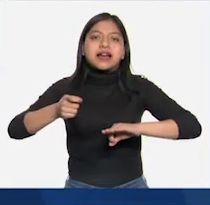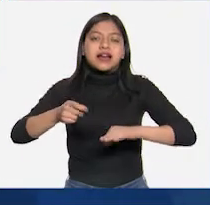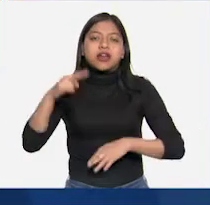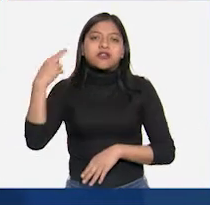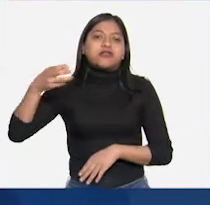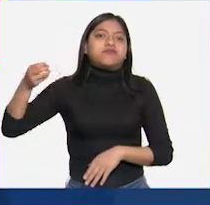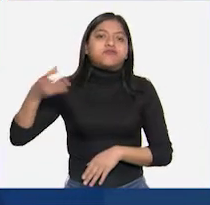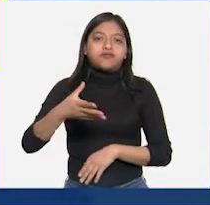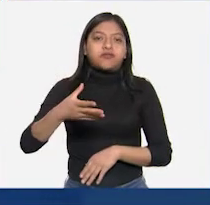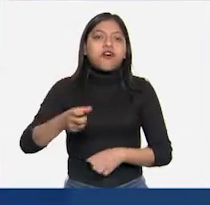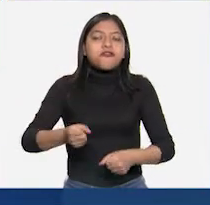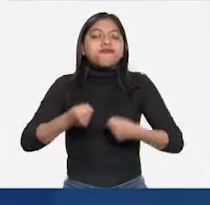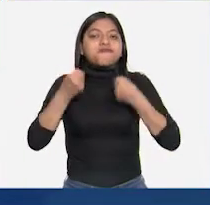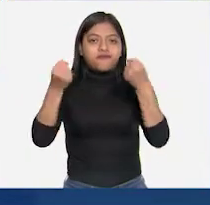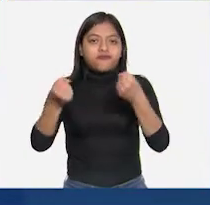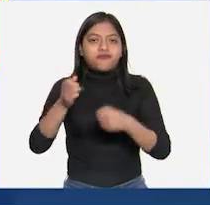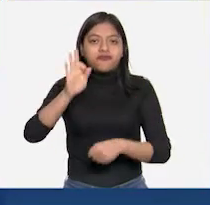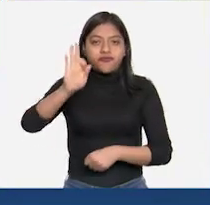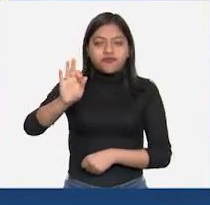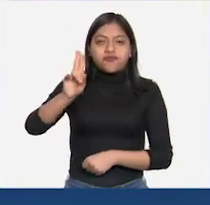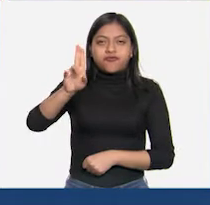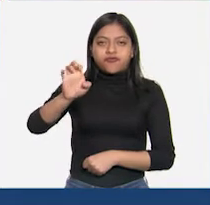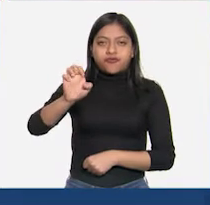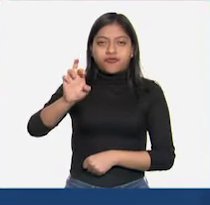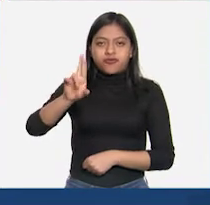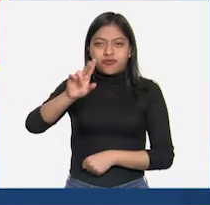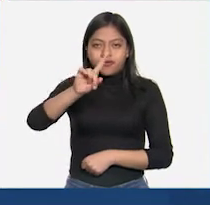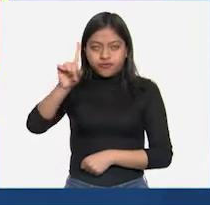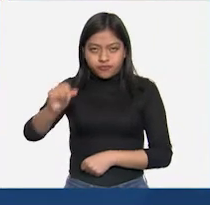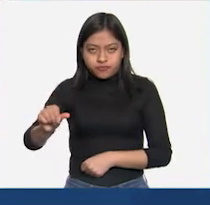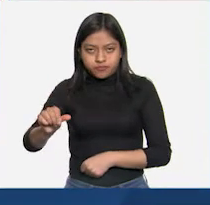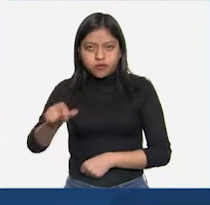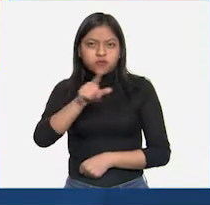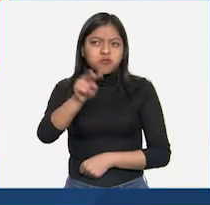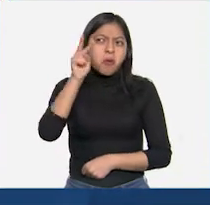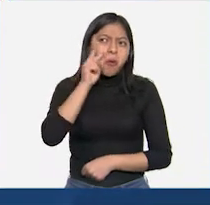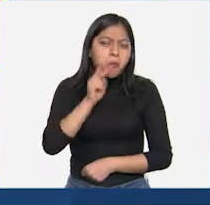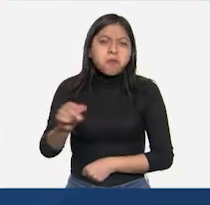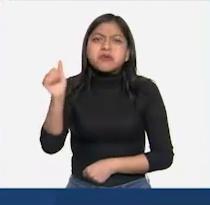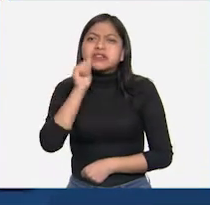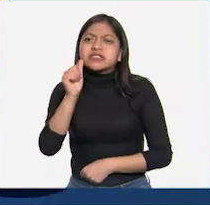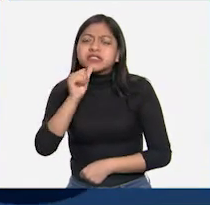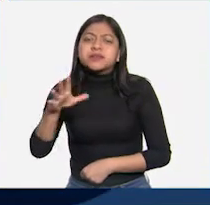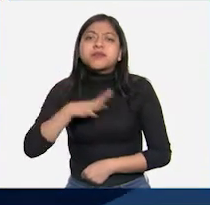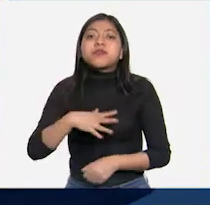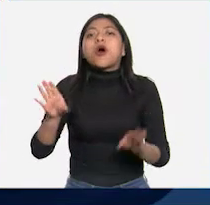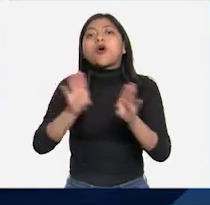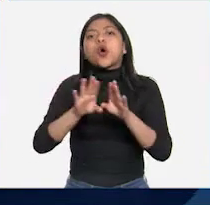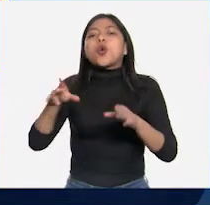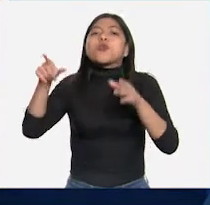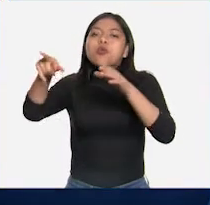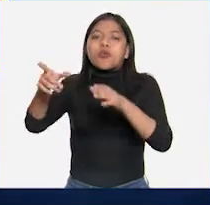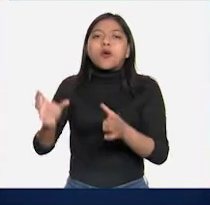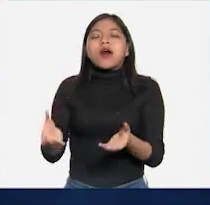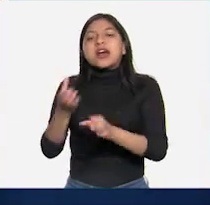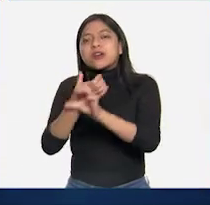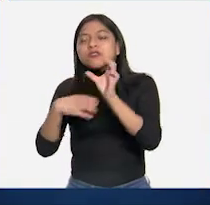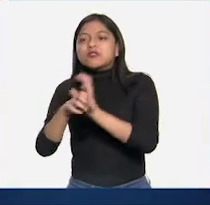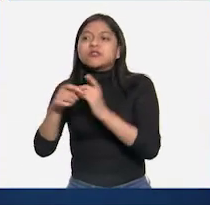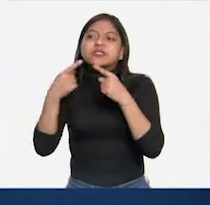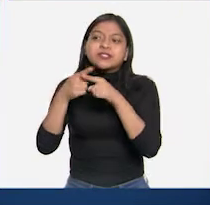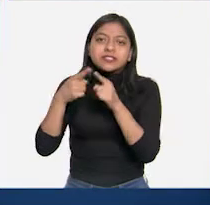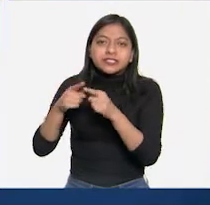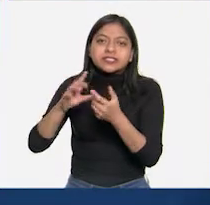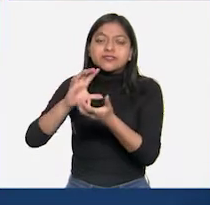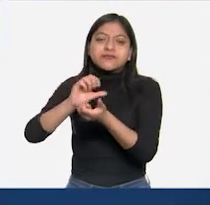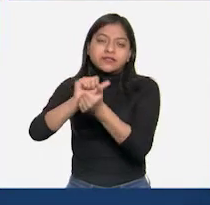término. ¡Fuerza! Nosotros observamos fuerzas por las deformaciones o los cambios de velocidad que